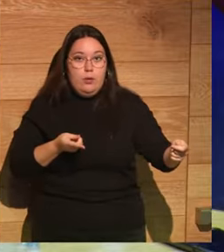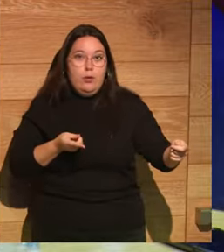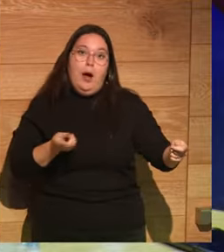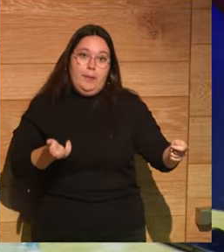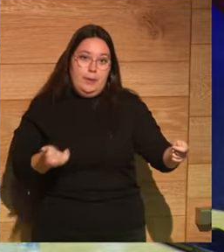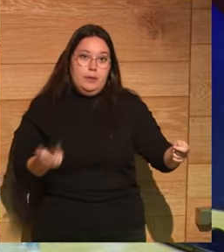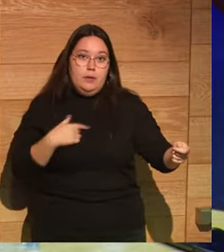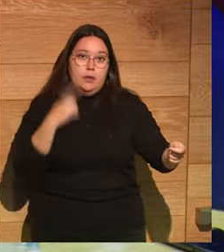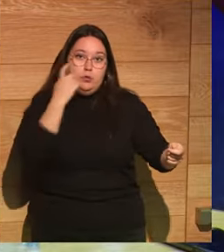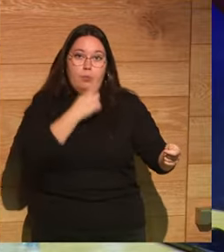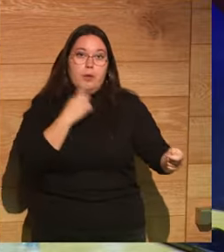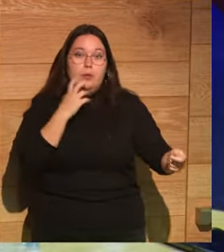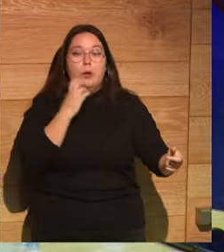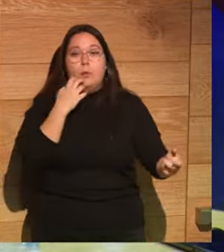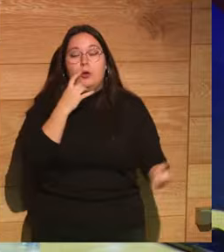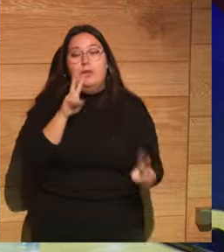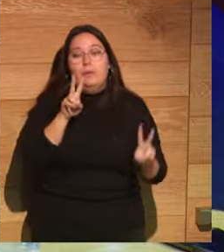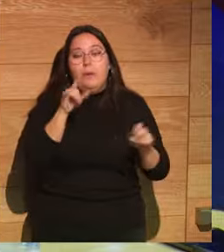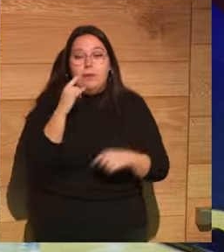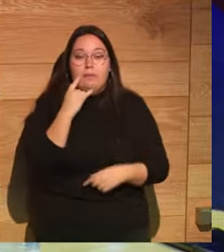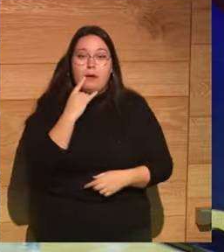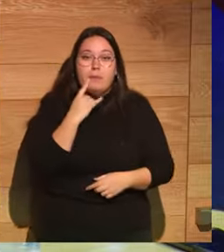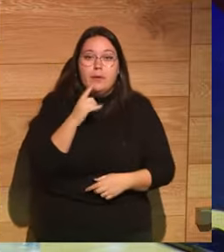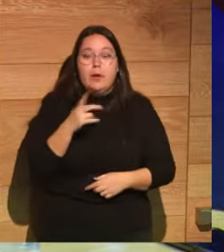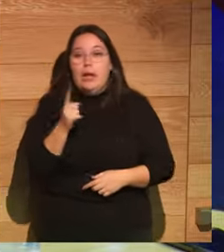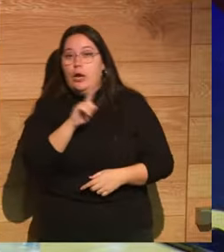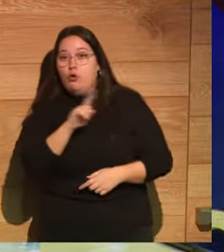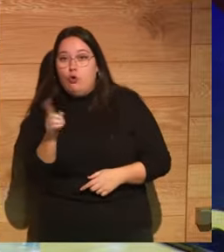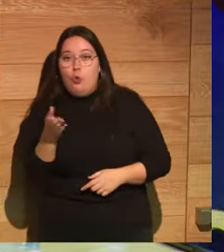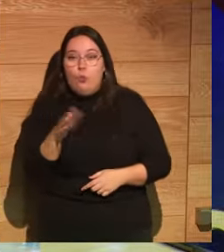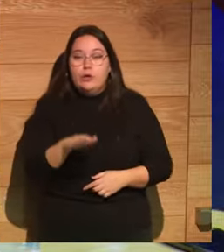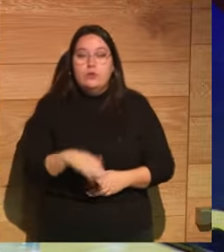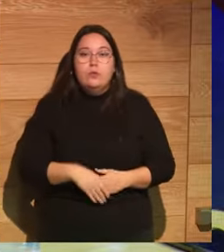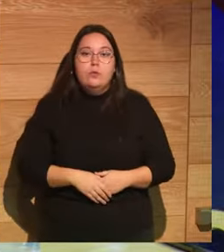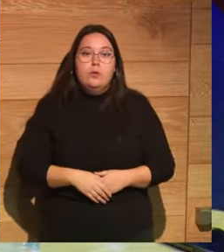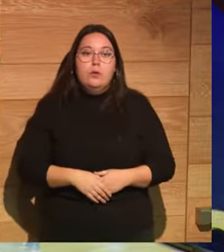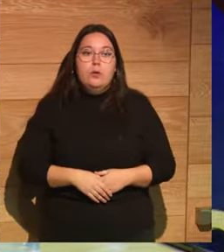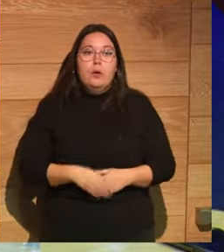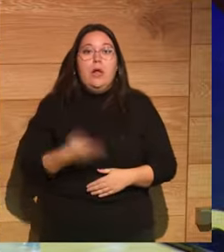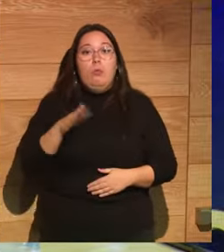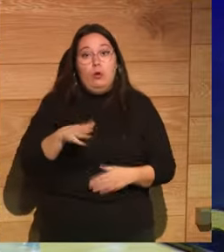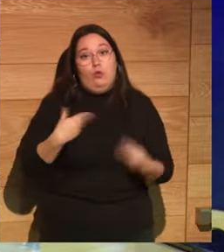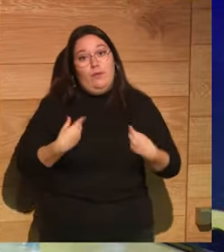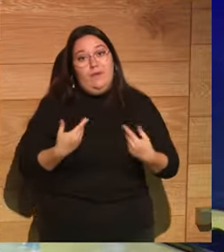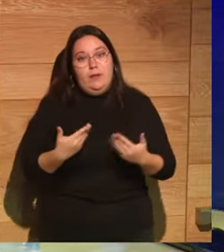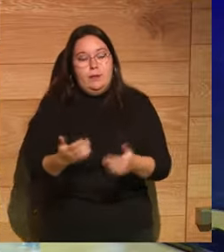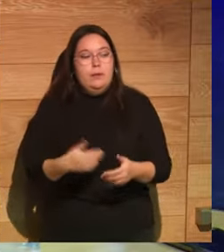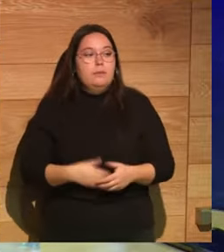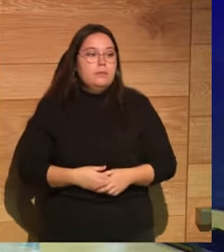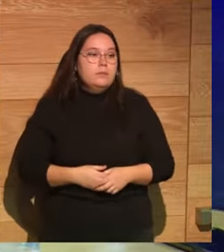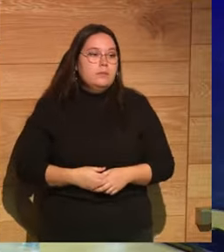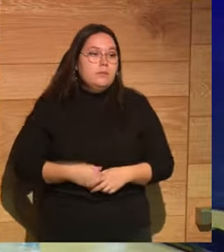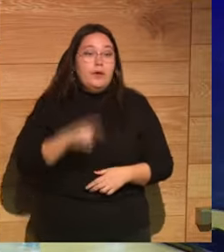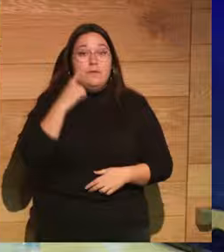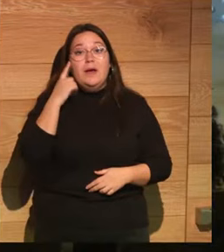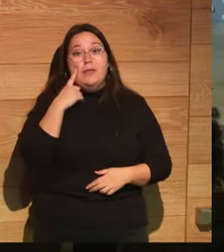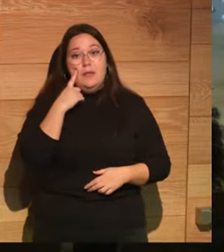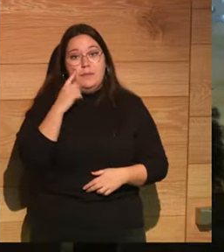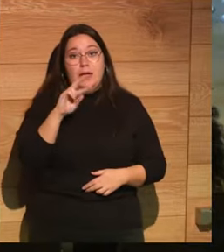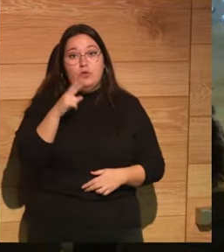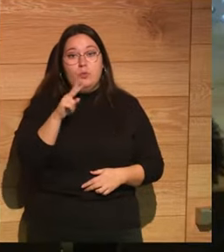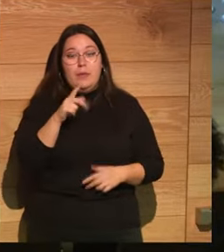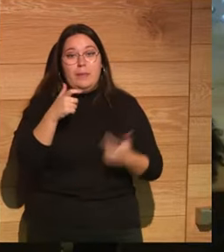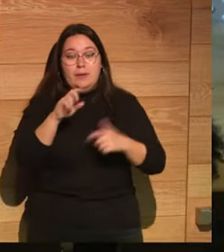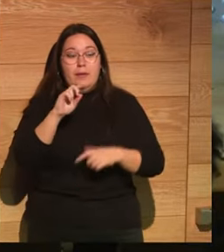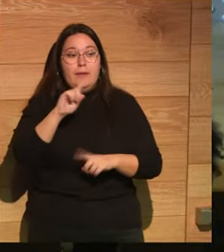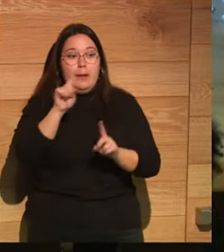un mito literario que es el vampiro el no muerto el muerto viviente pero fíjate que la segunda parte de la